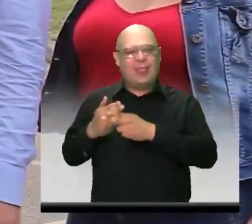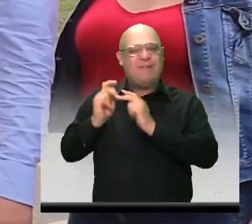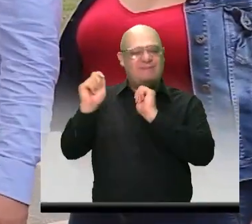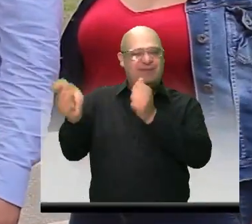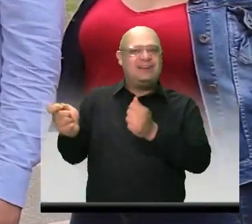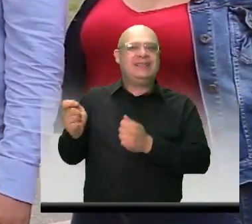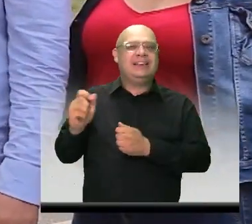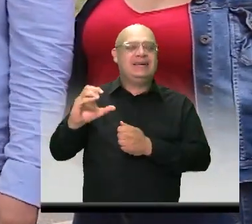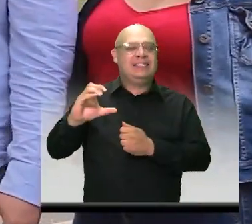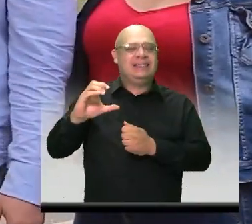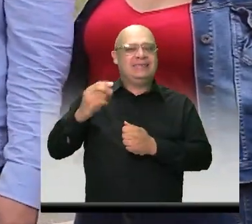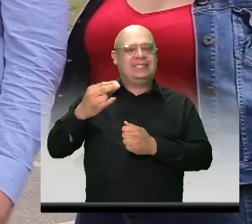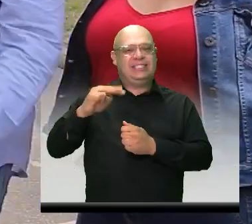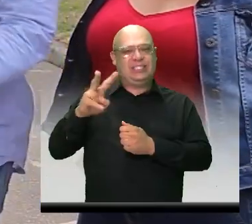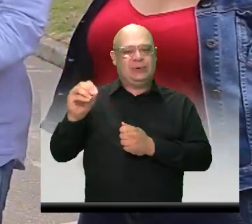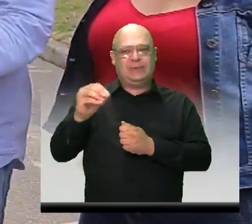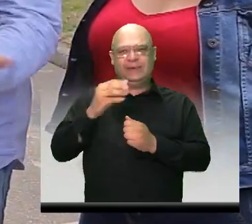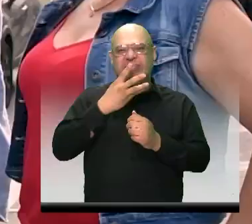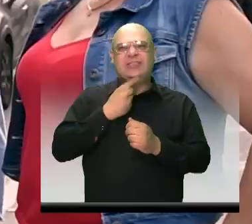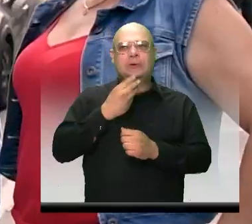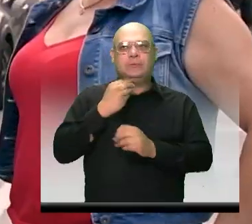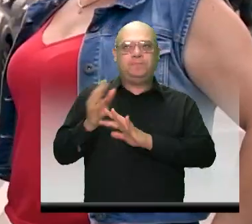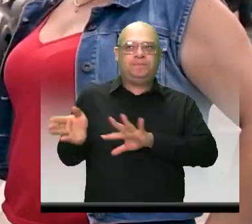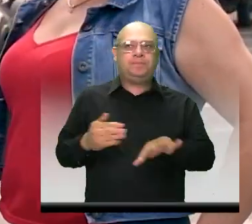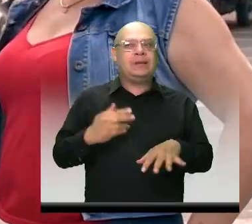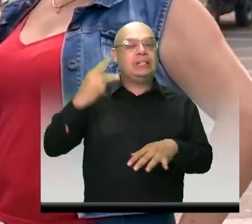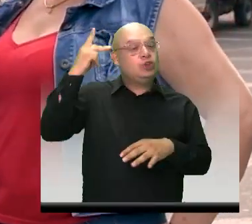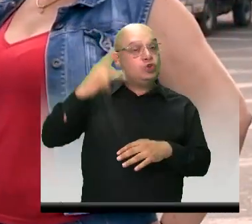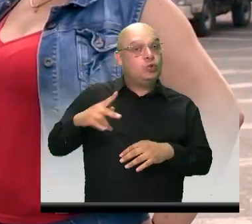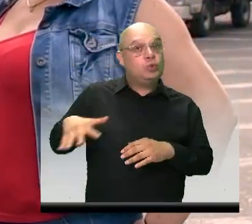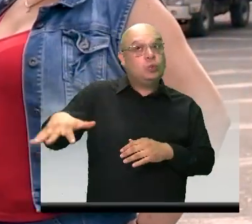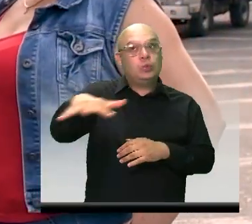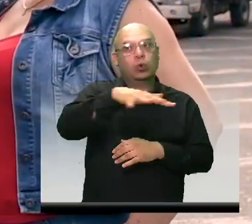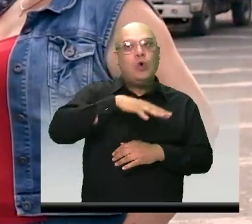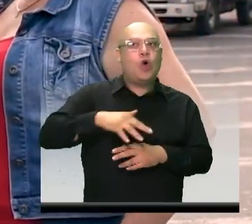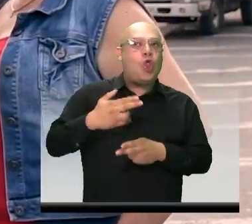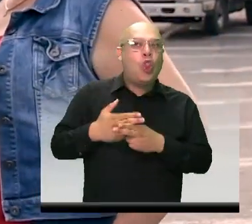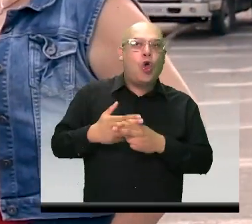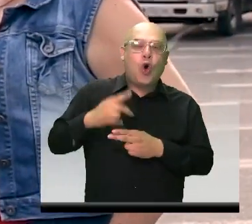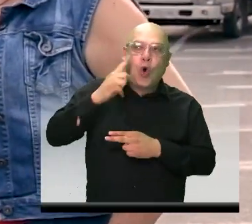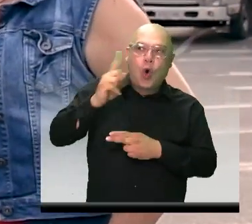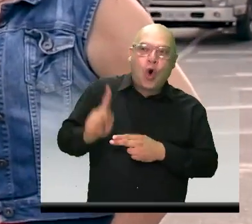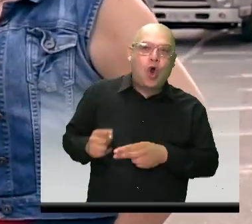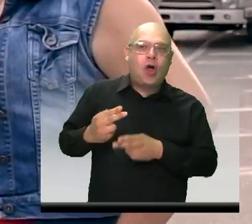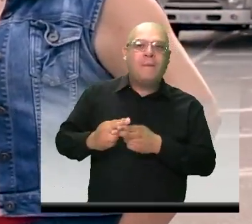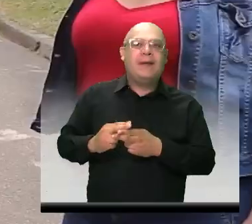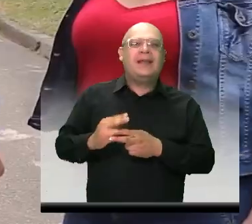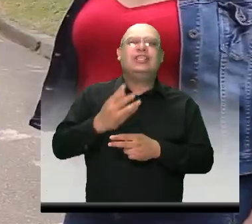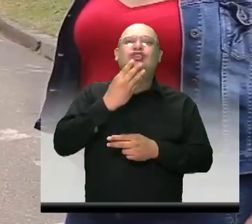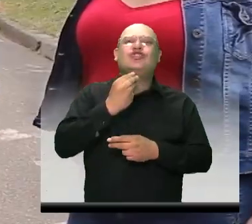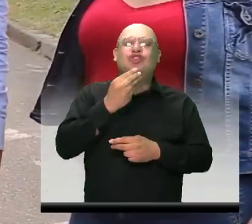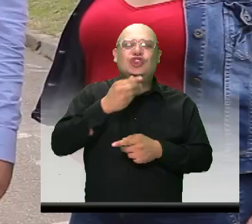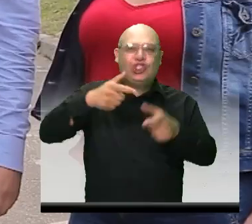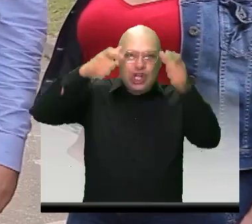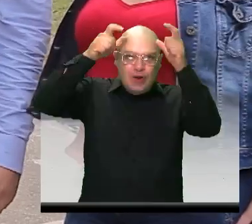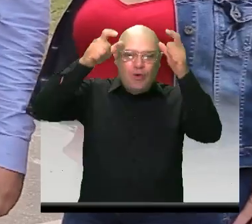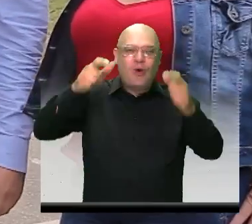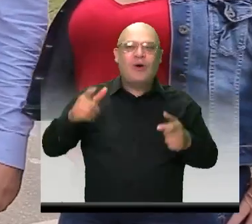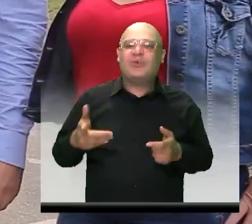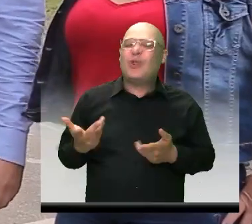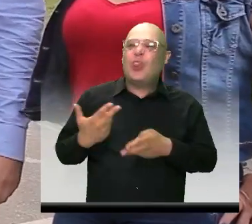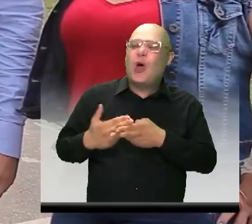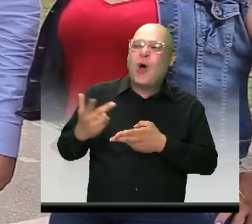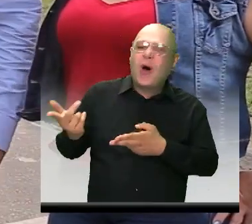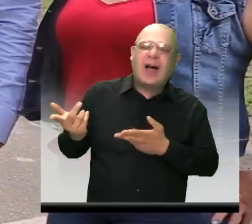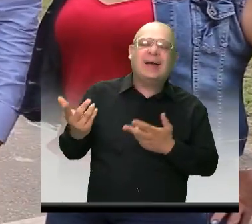Bueno, alcalde, en la historia de mi barrio le voy a presentar la historia de alguien que no me lees el nombre. El chivo, famosísimo. Andrés, aquí